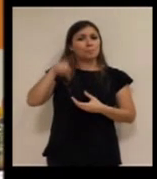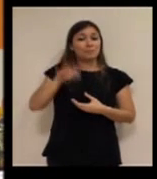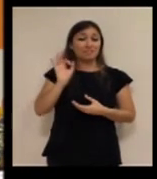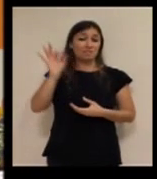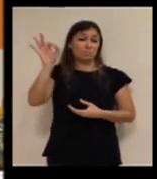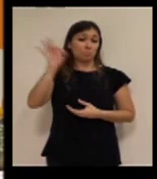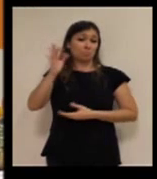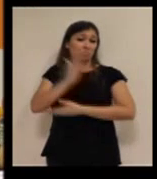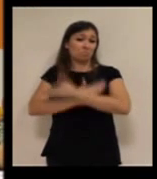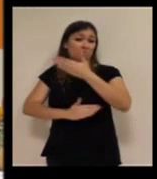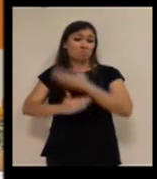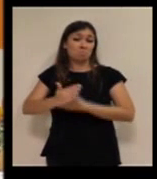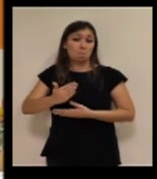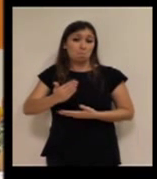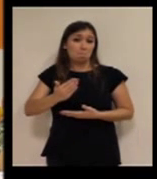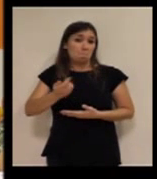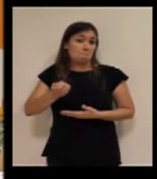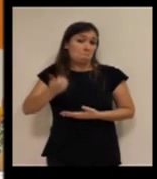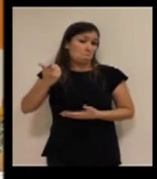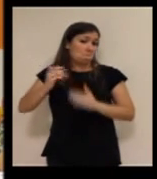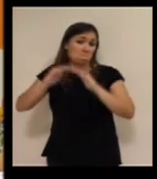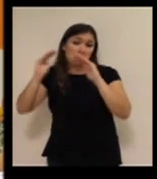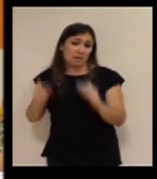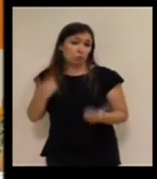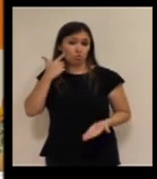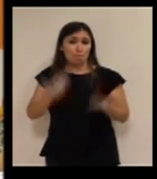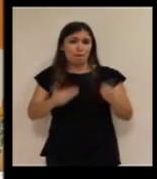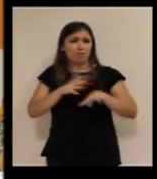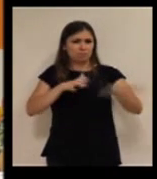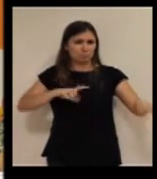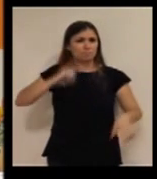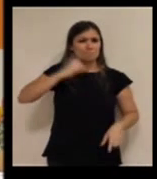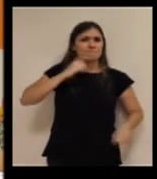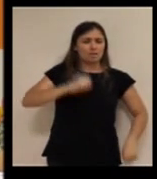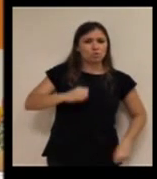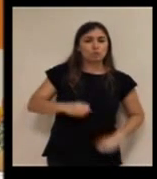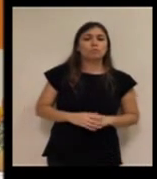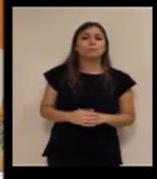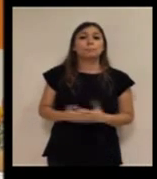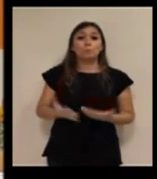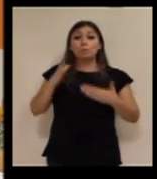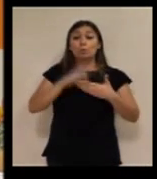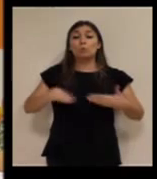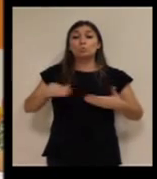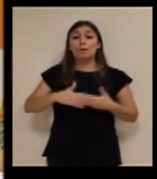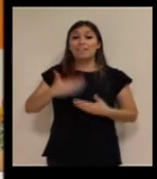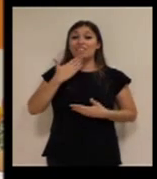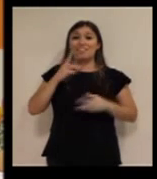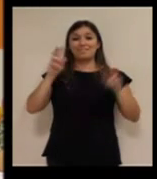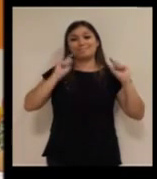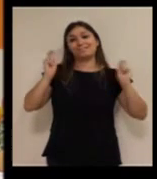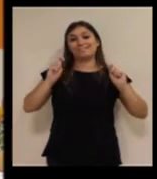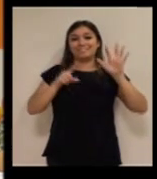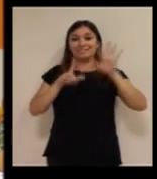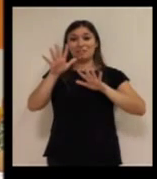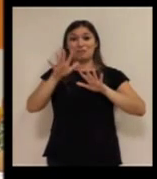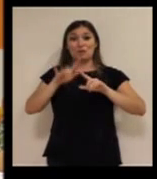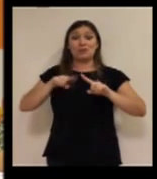cierto que es un porcentaje menor. Lo que sí que ya tenemos son usuarios que después de cumplir los 65 años